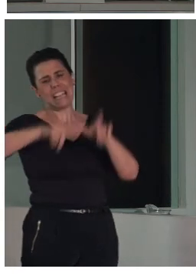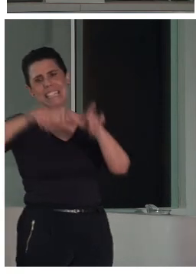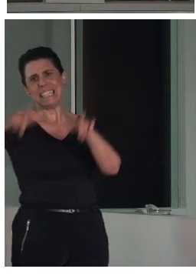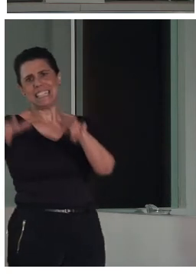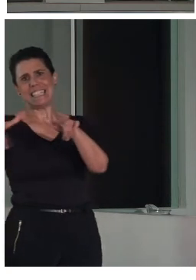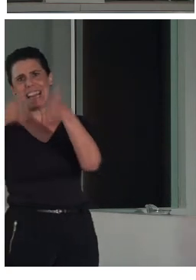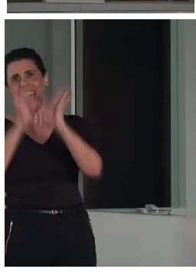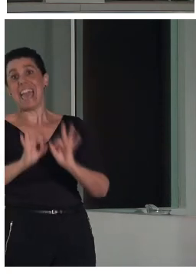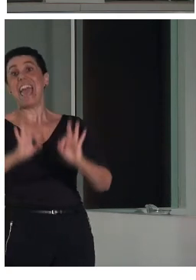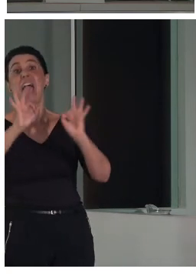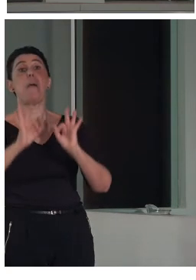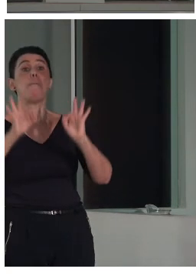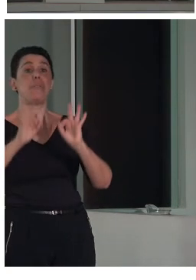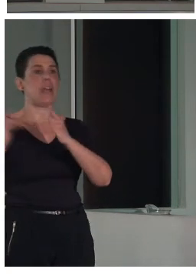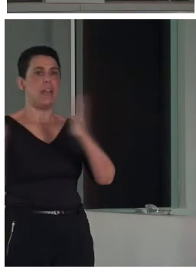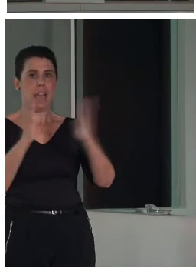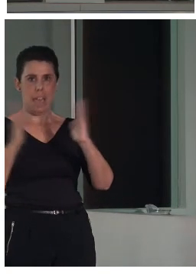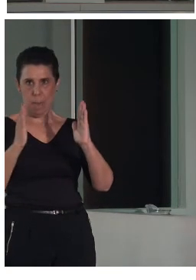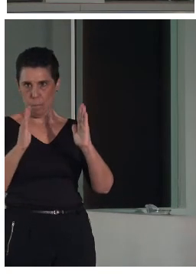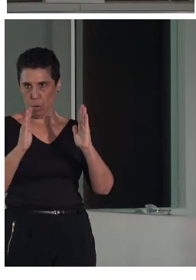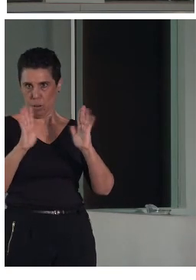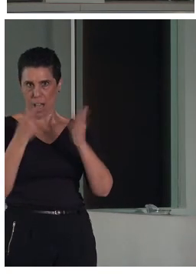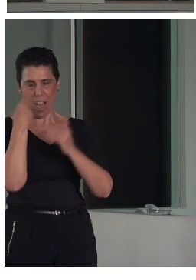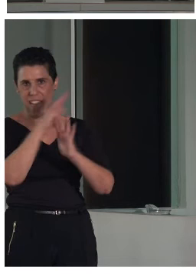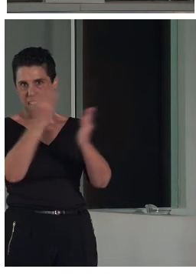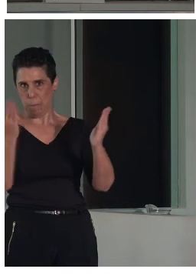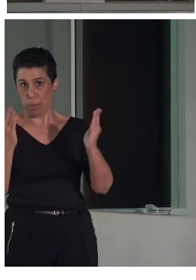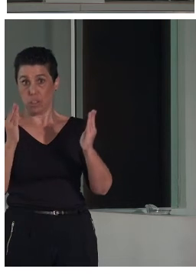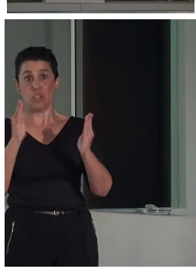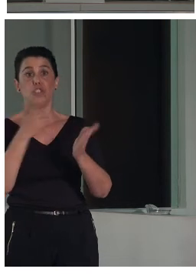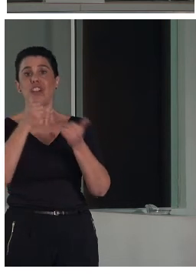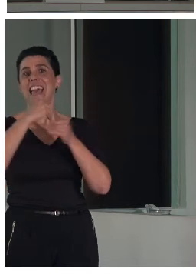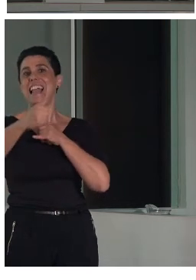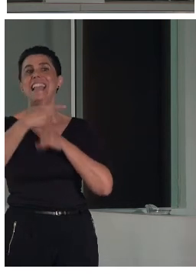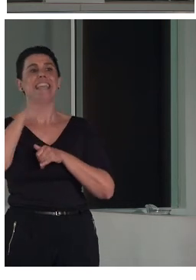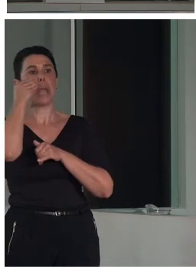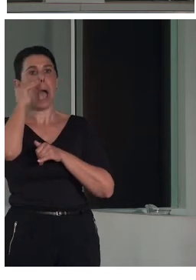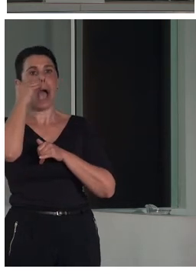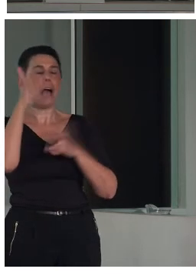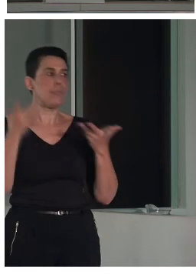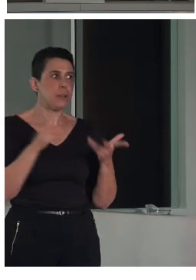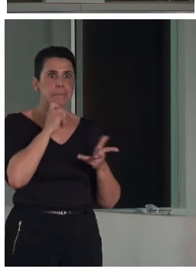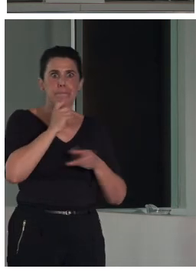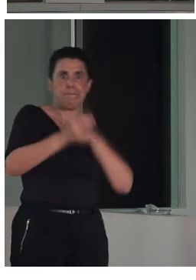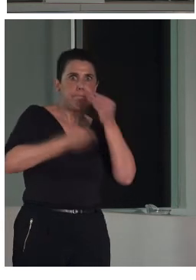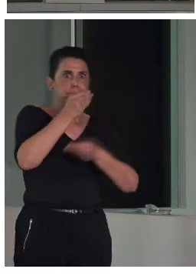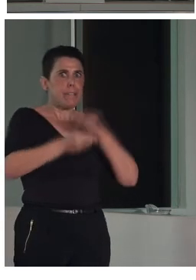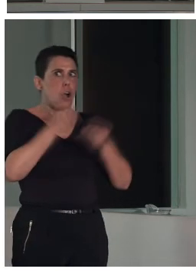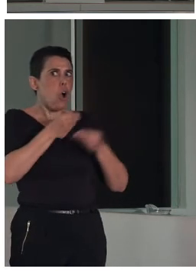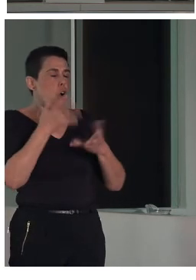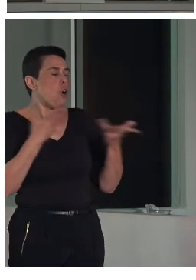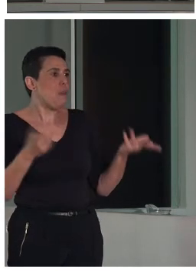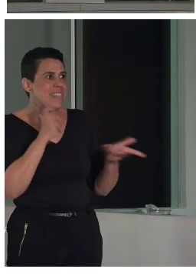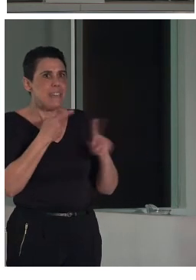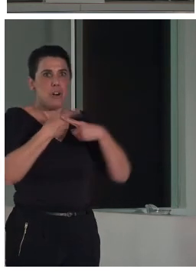determinadas colecciones que son las partes azules entonces eso generó un conflicto diferenciamos con el color utilizamos el elemento de color